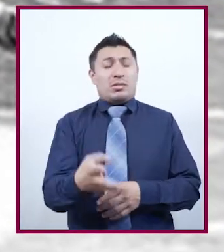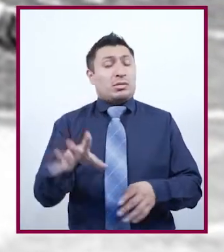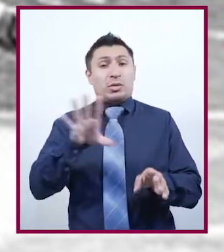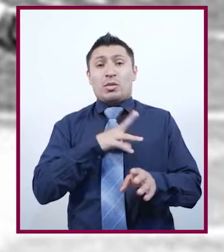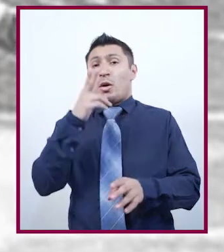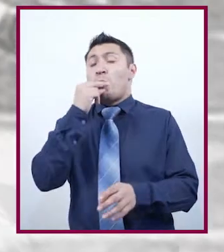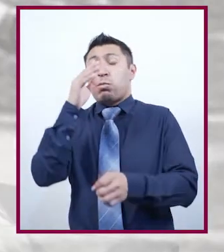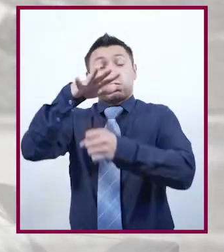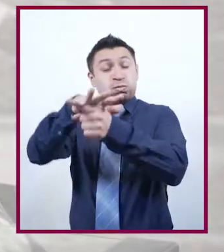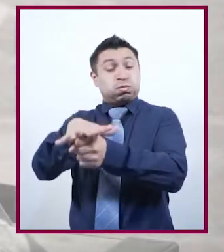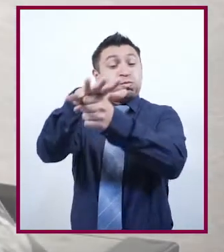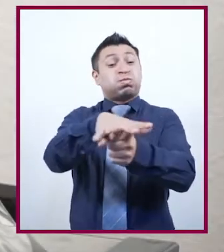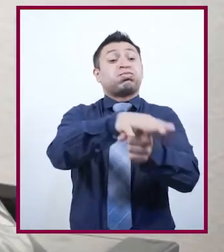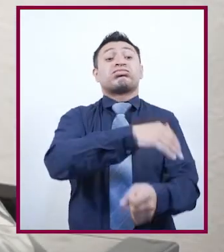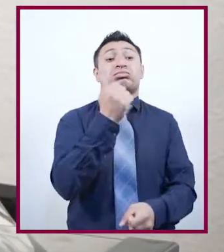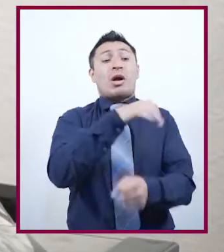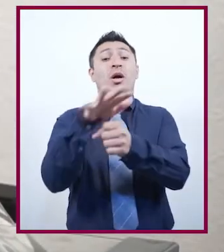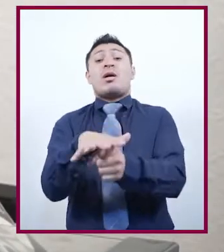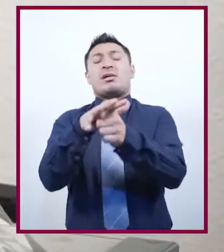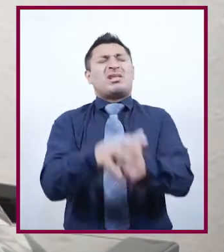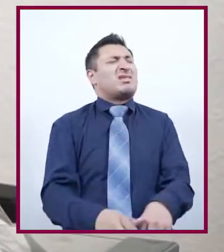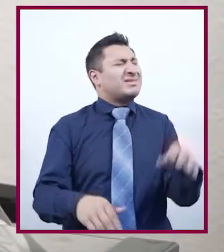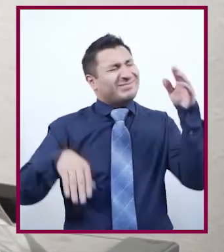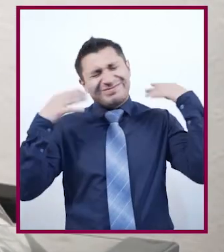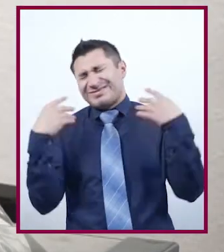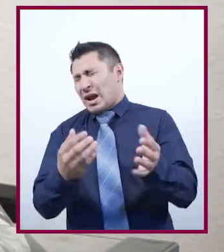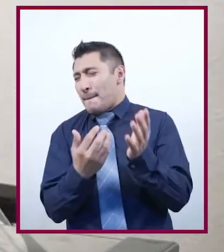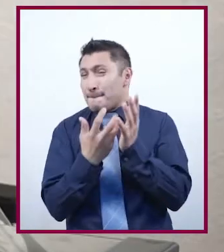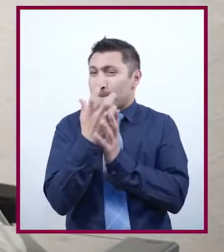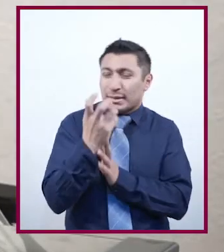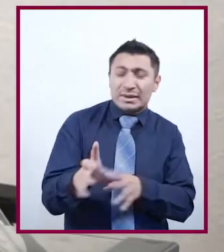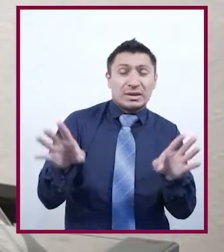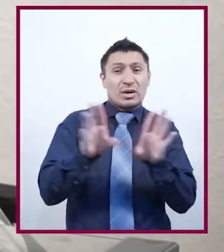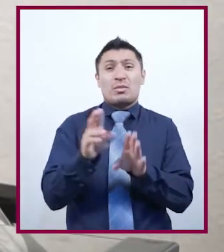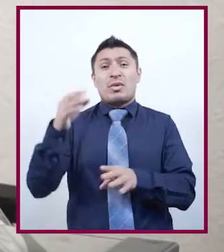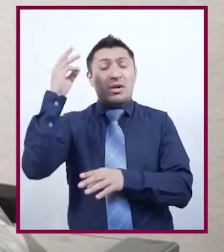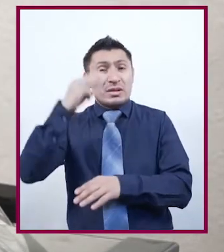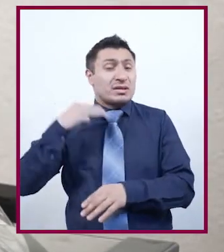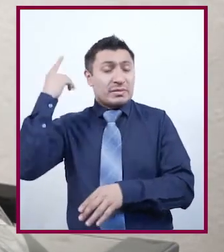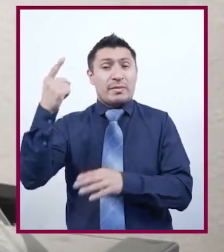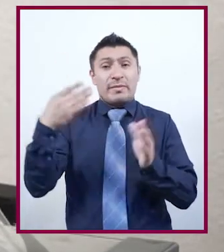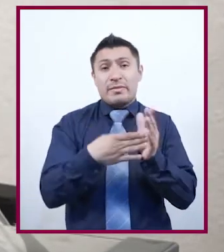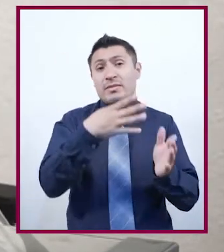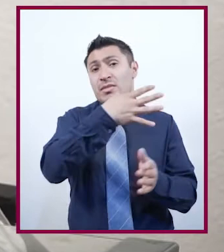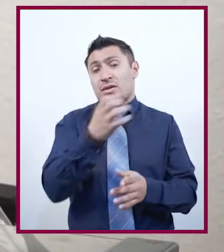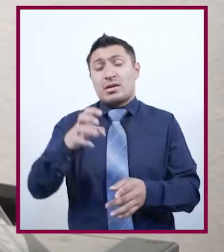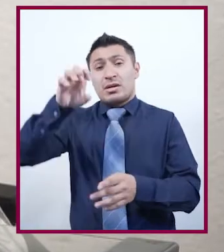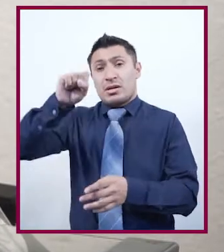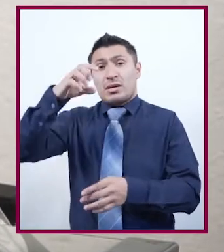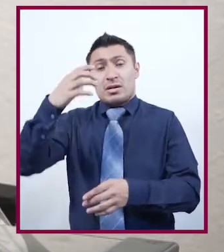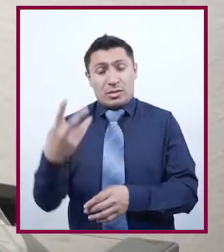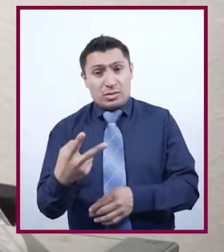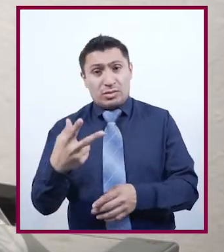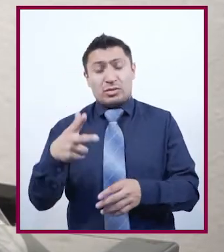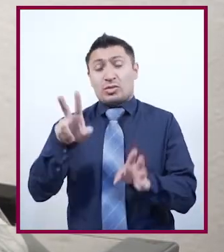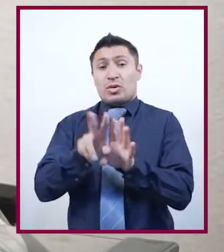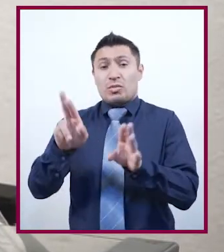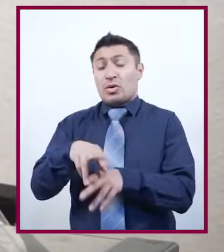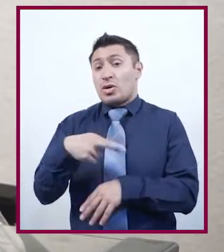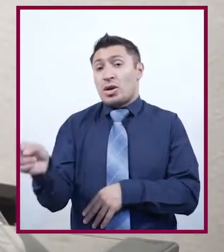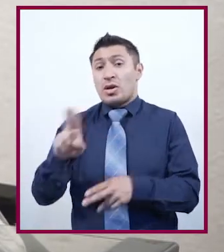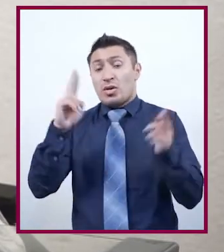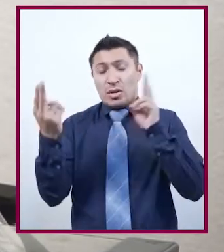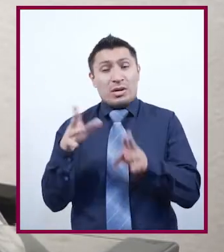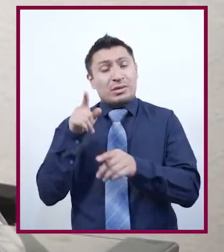La represión policial llegó a su máxima expresión a finales de marzo de 1968, con la invasión del restaurante